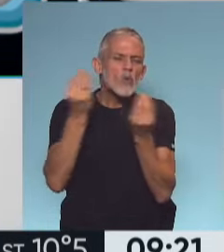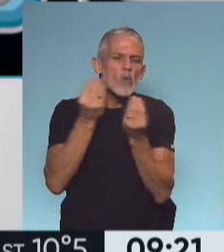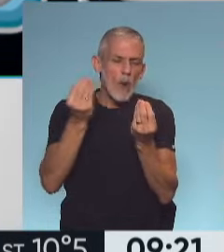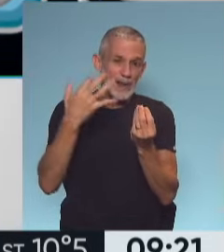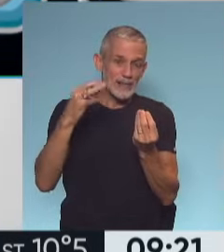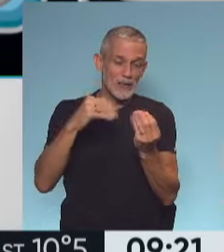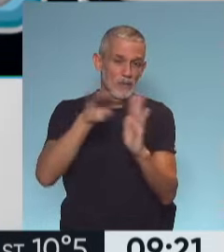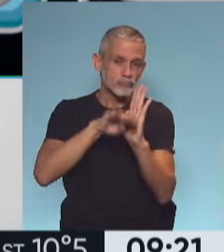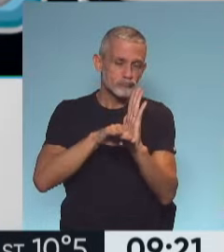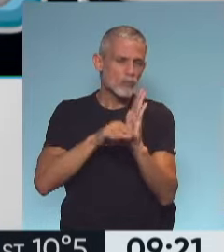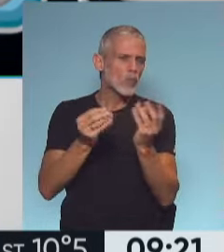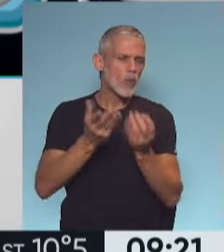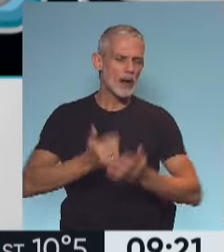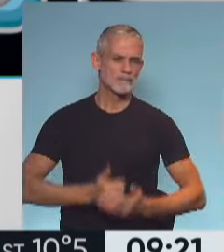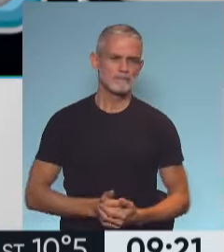tener en cuenta?